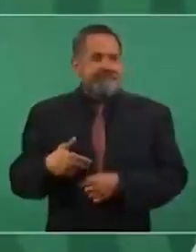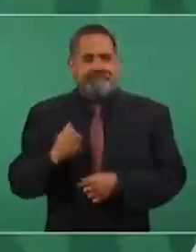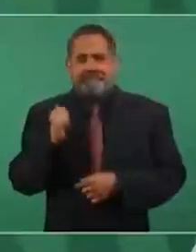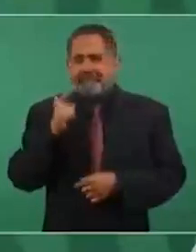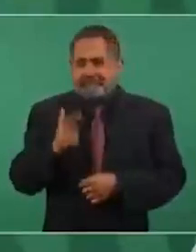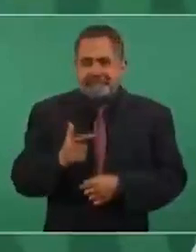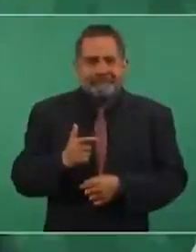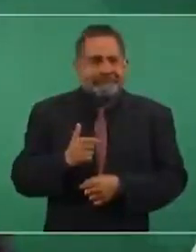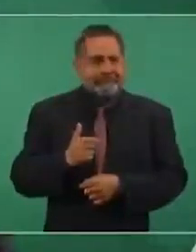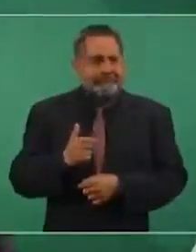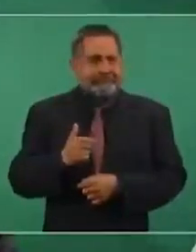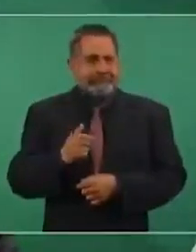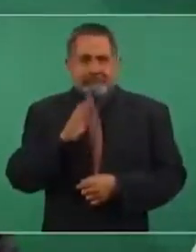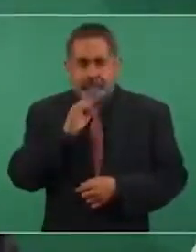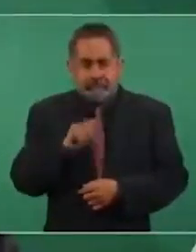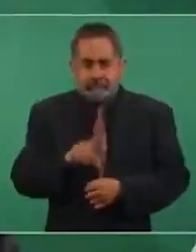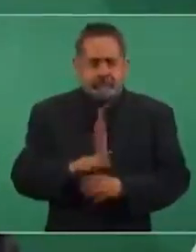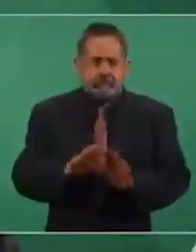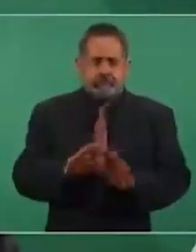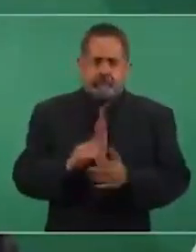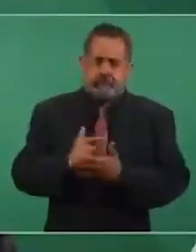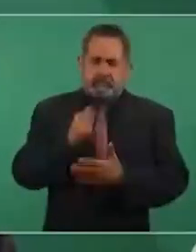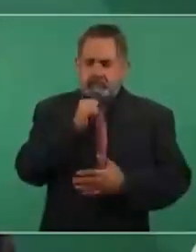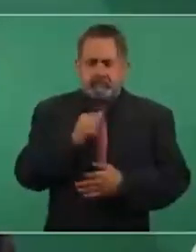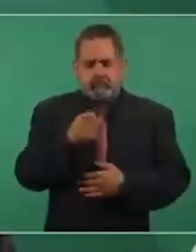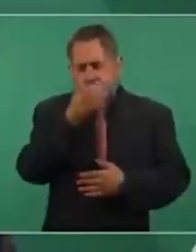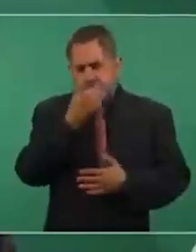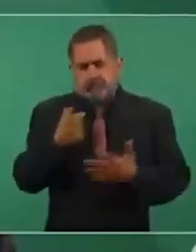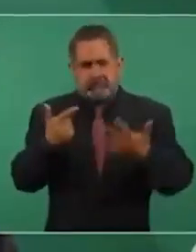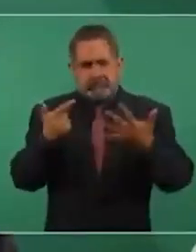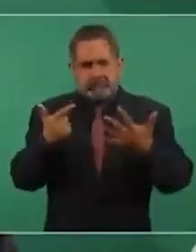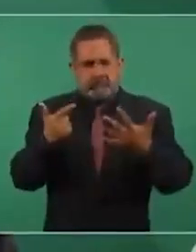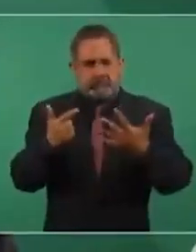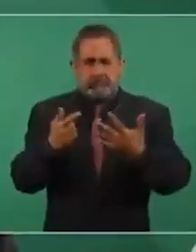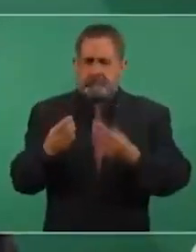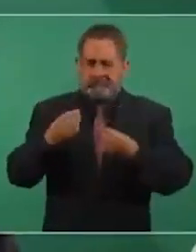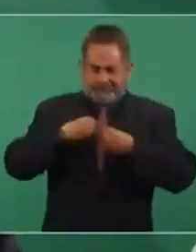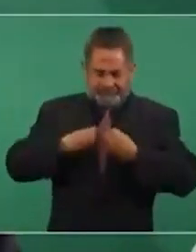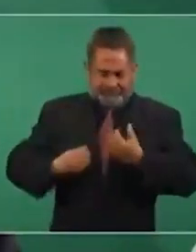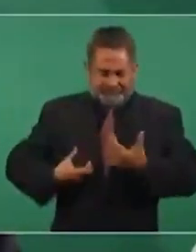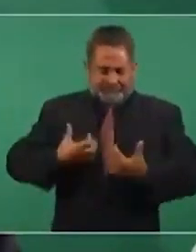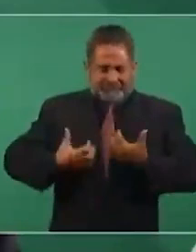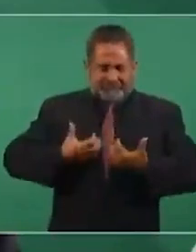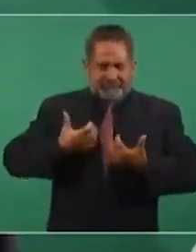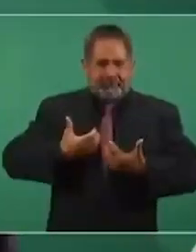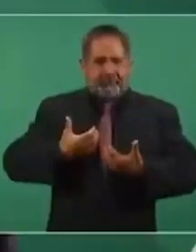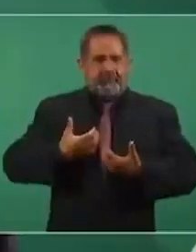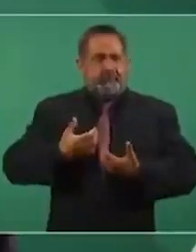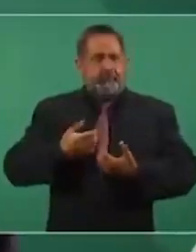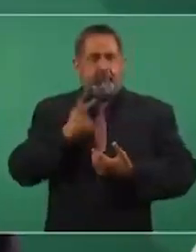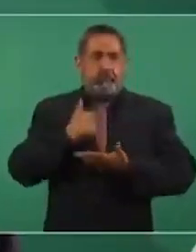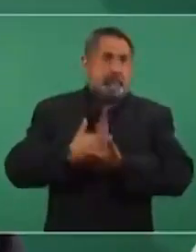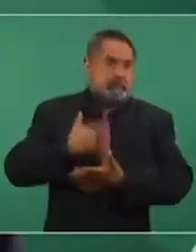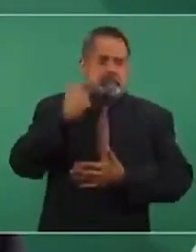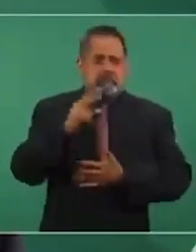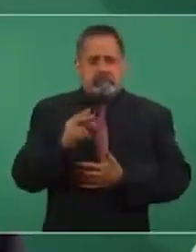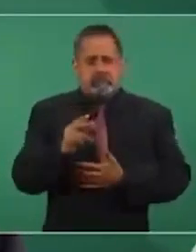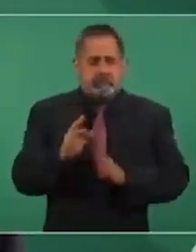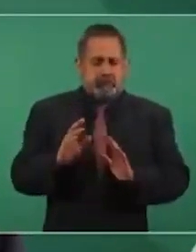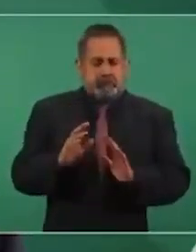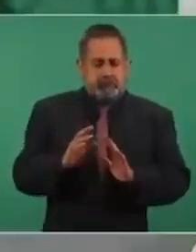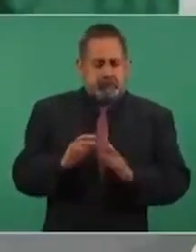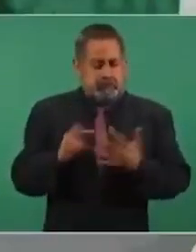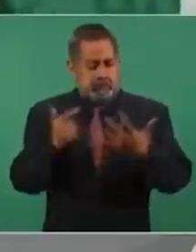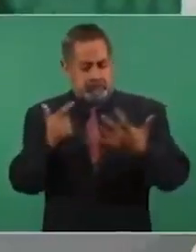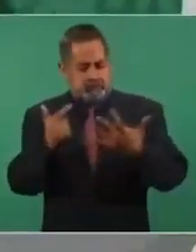siete personas con quemaduras no graves, entre los de